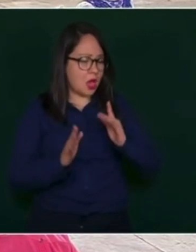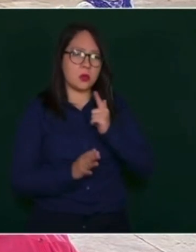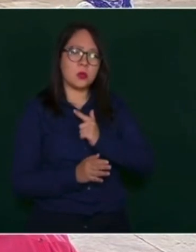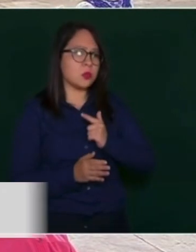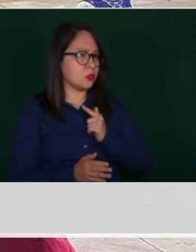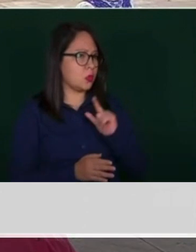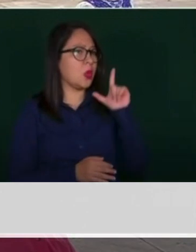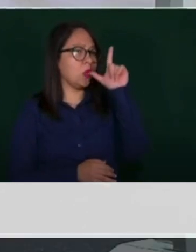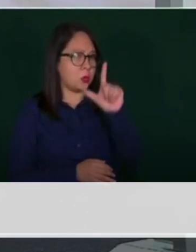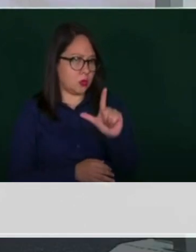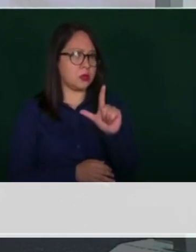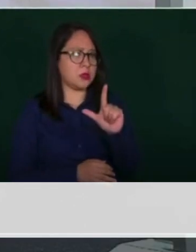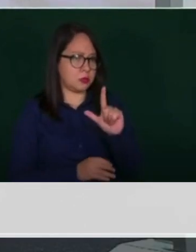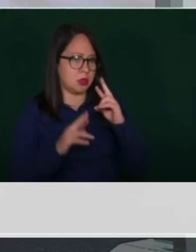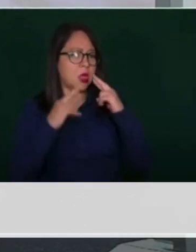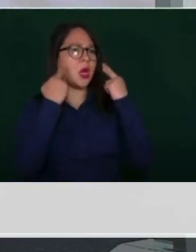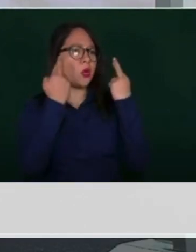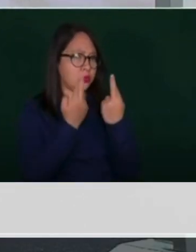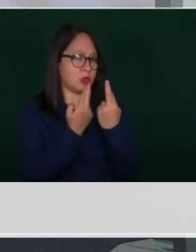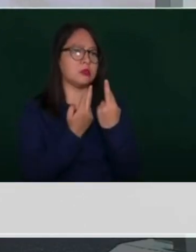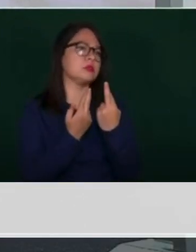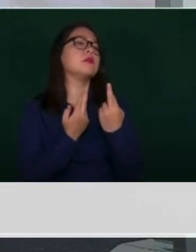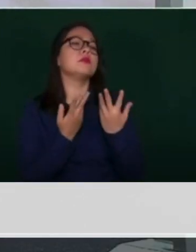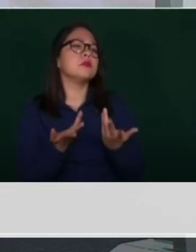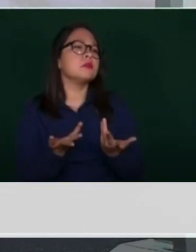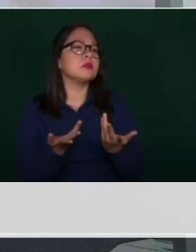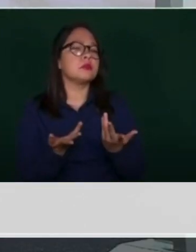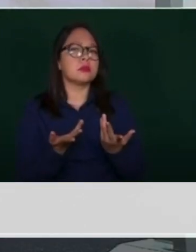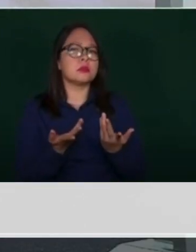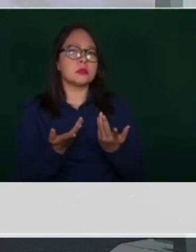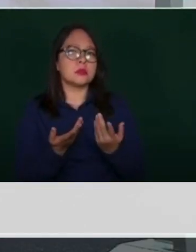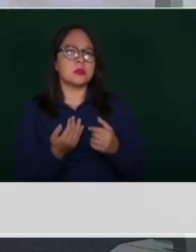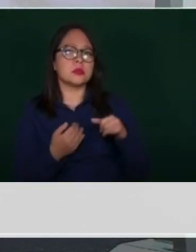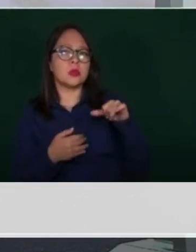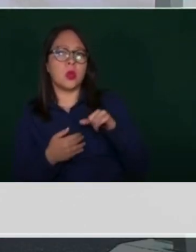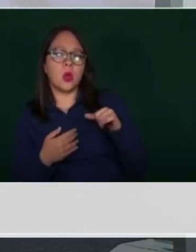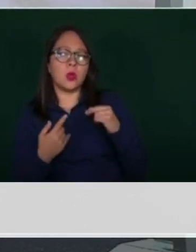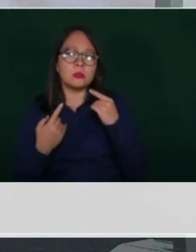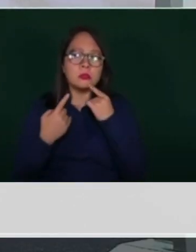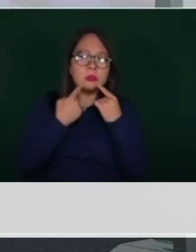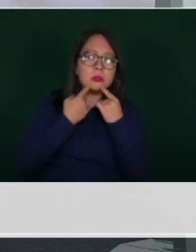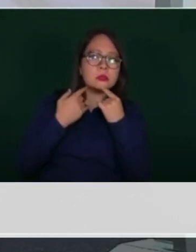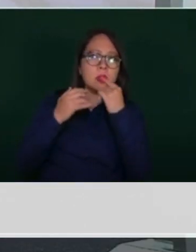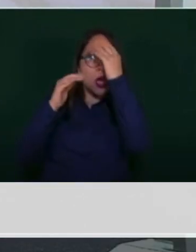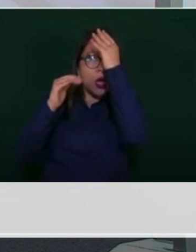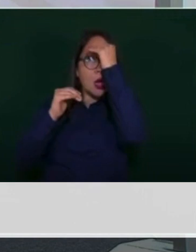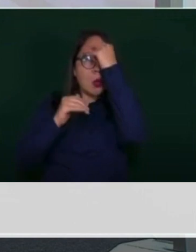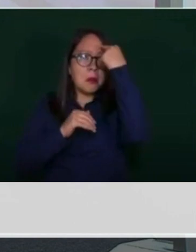Nos vamos a poner de acuerdo en el transcurso del día para informarles.